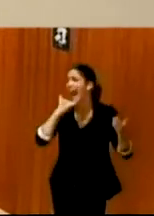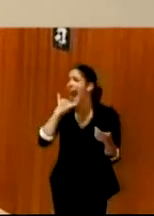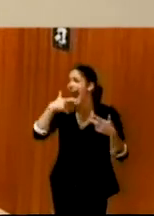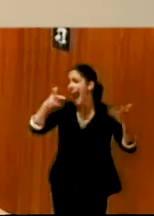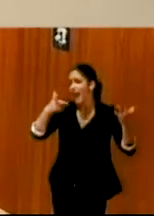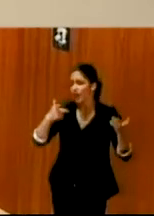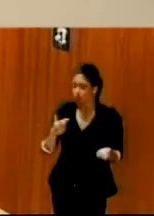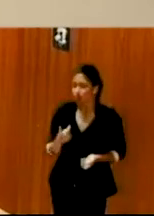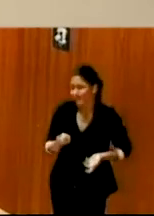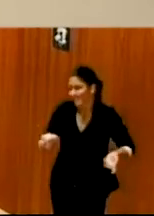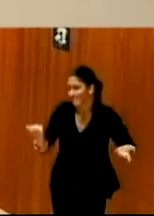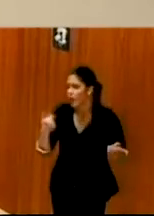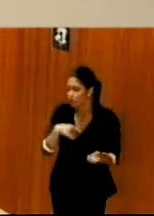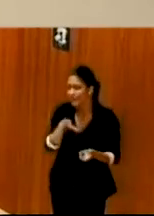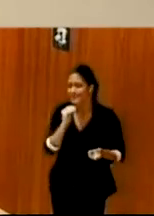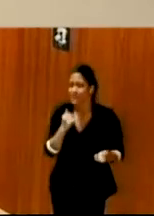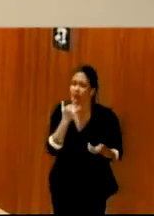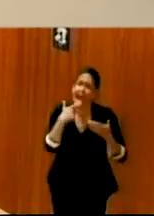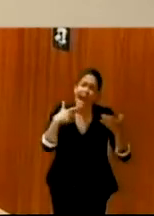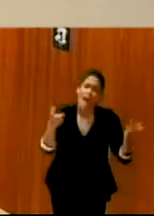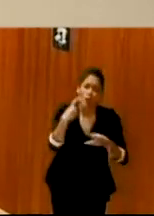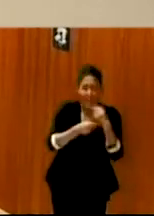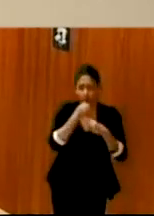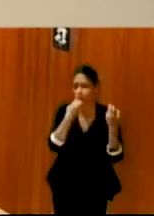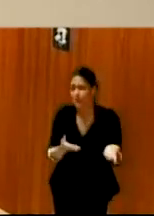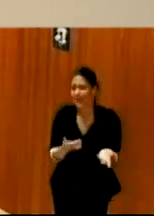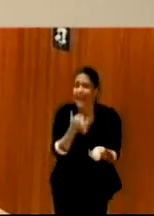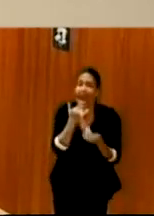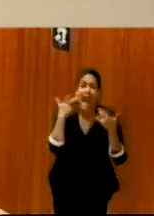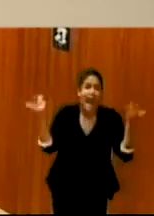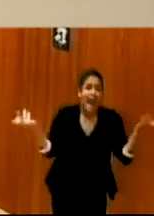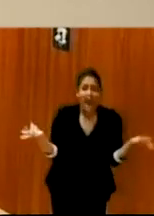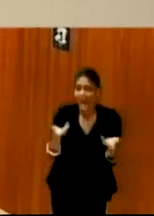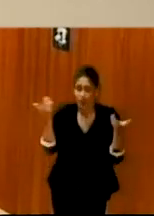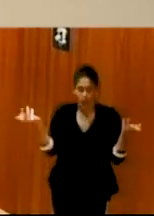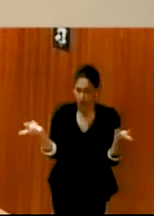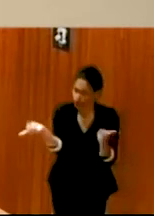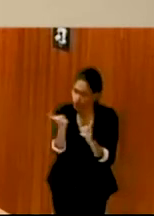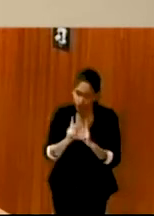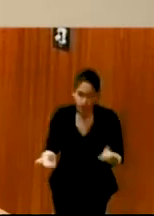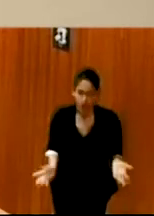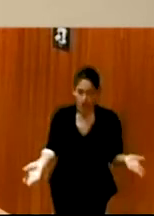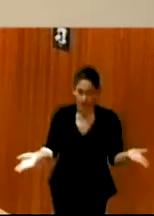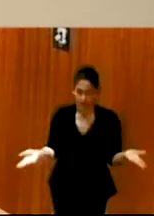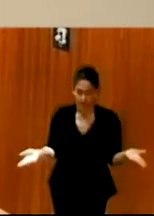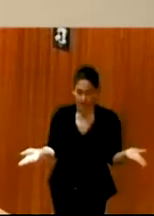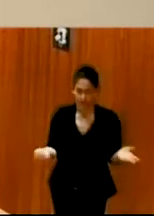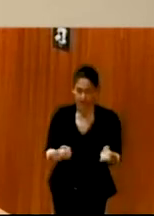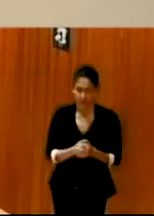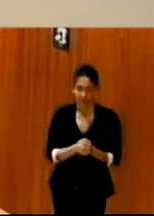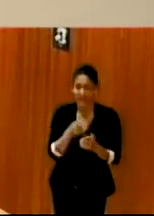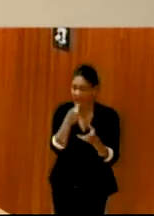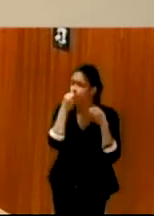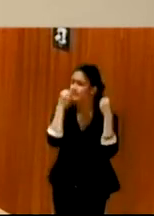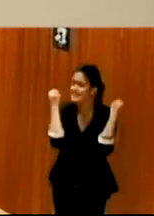bien hecho, pero bueno, algo es algo, bueno, menos es nada. Bueno, por lo menos hay algo. Pues eso está muy bien,